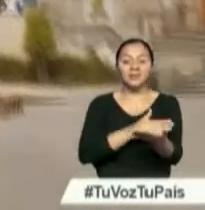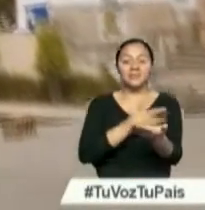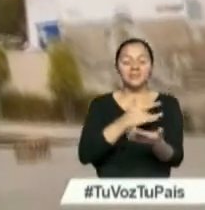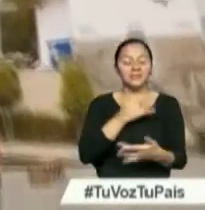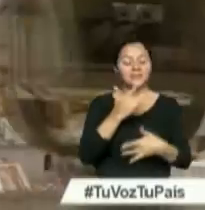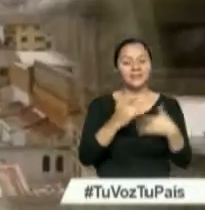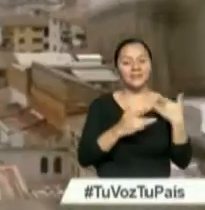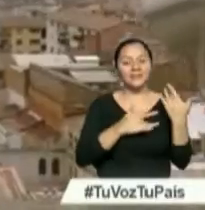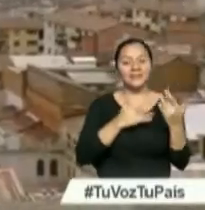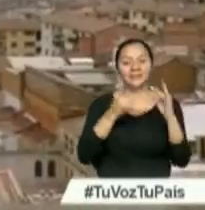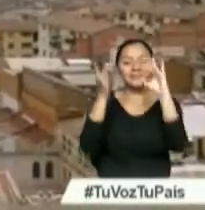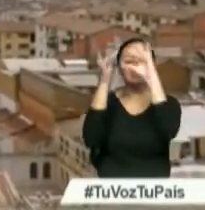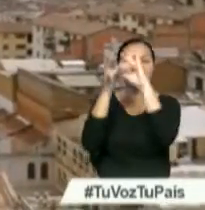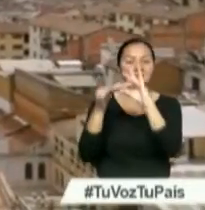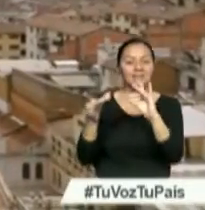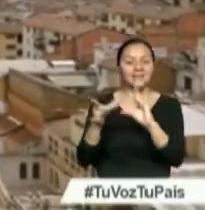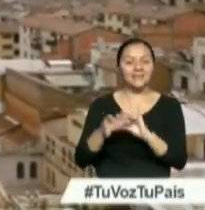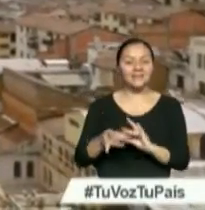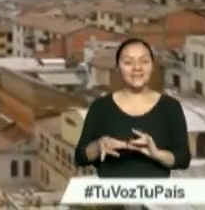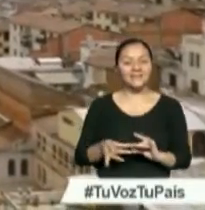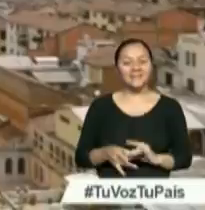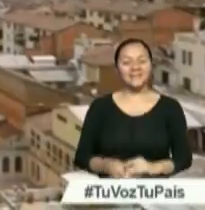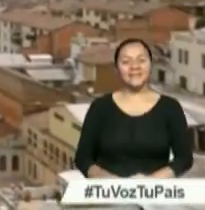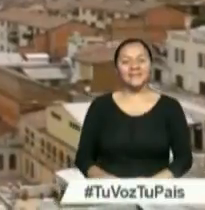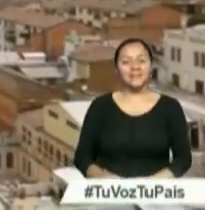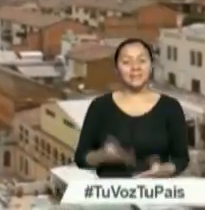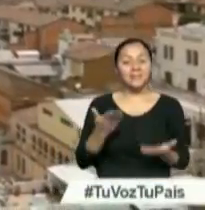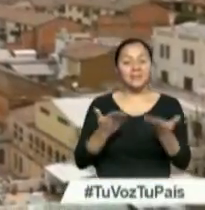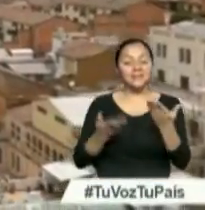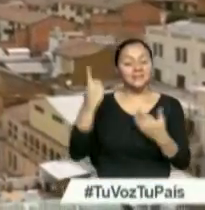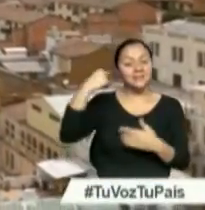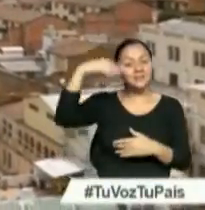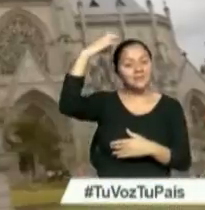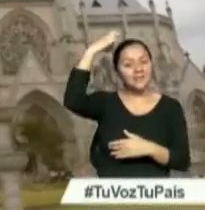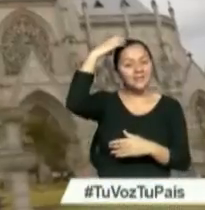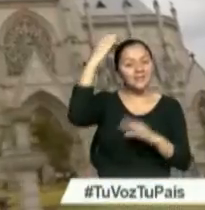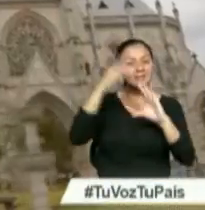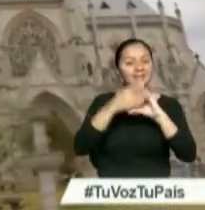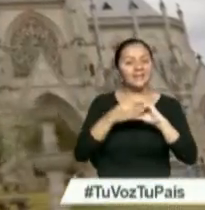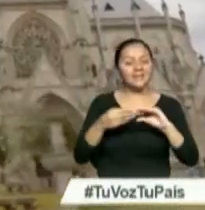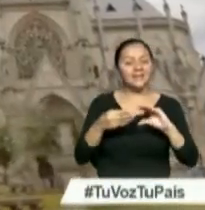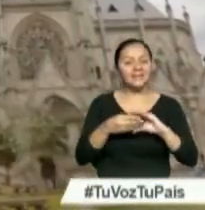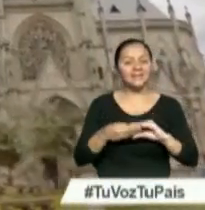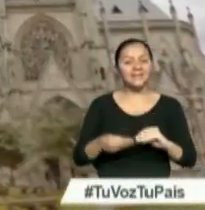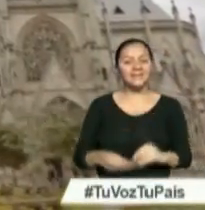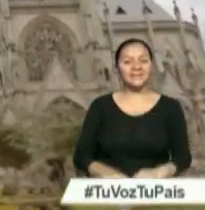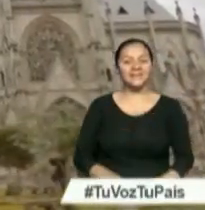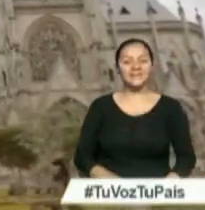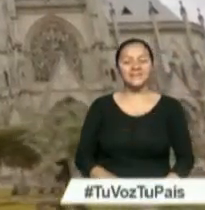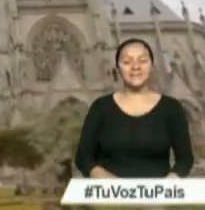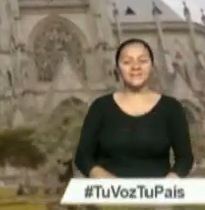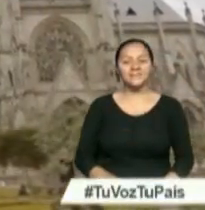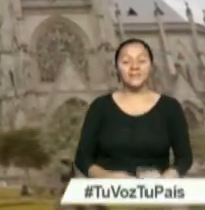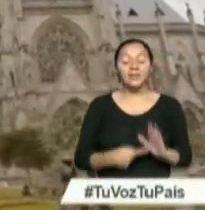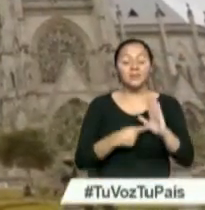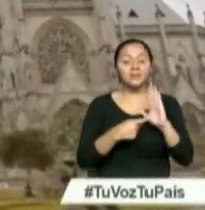poemas y sentidas melodías pareces una reina de leyenda